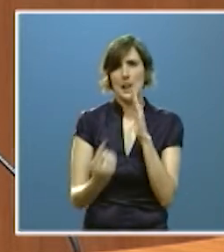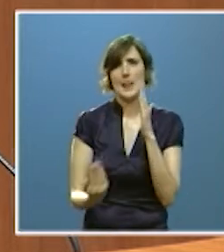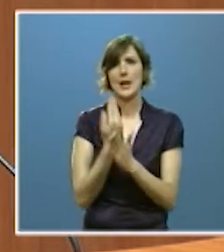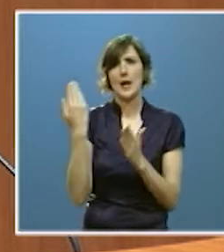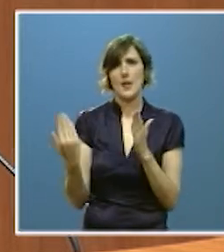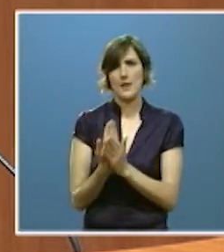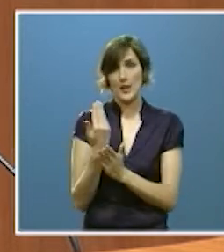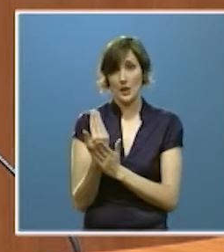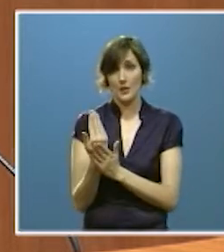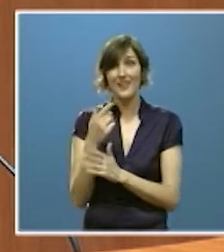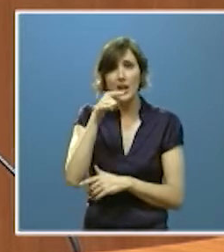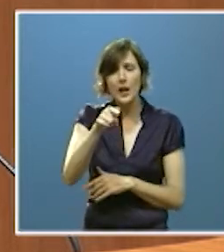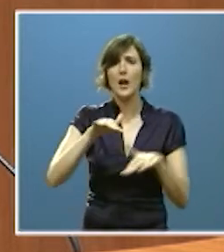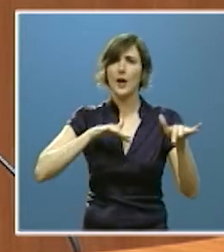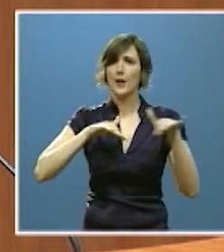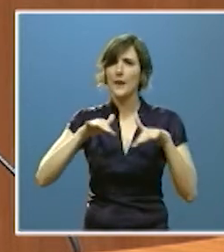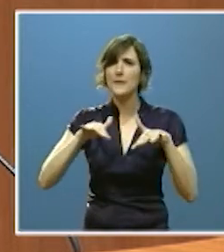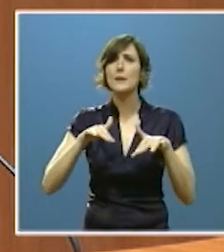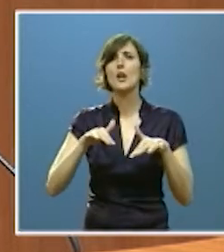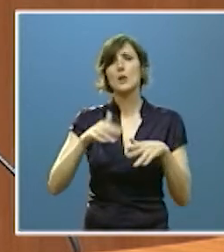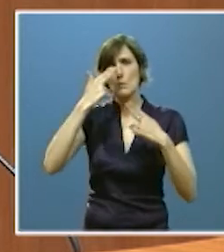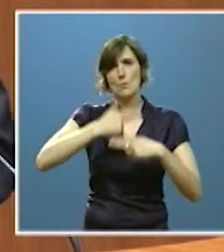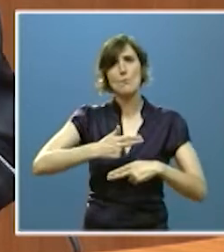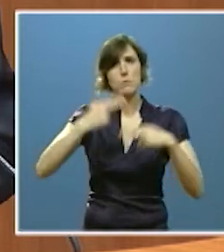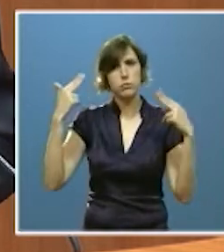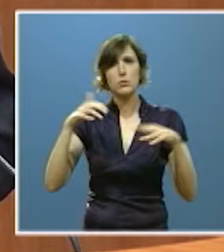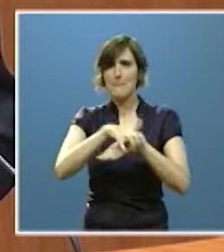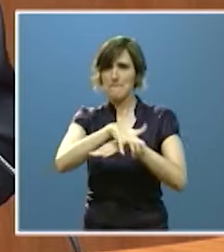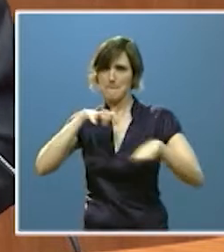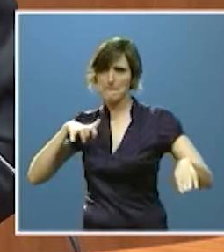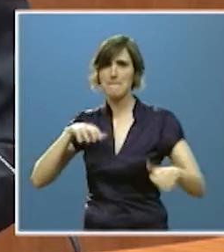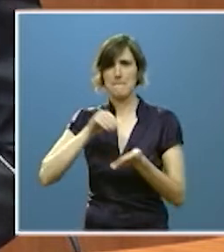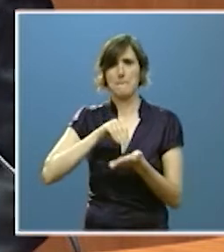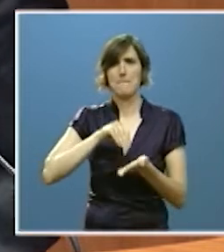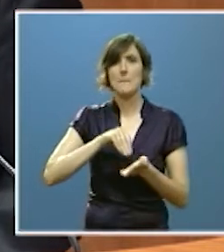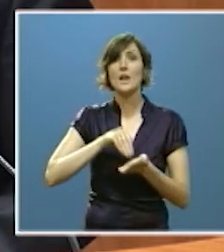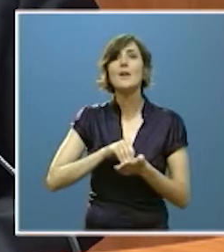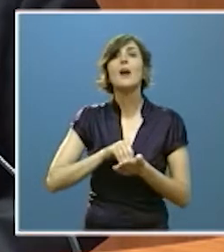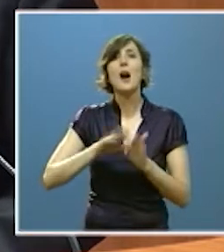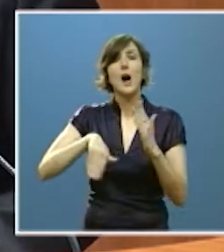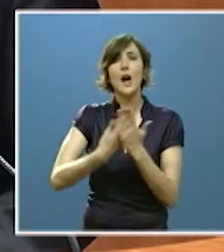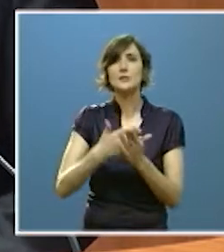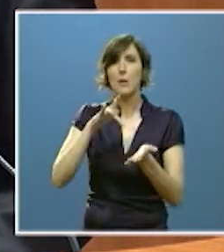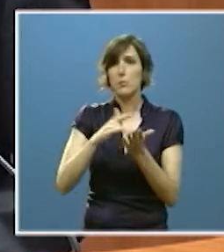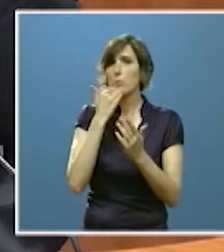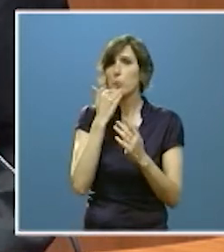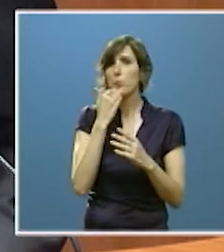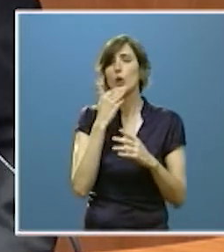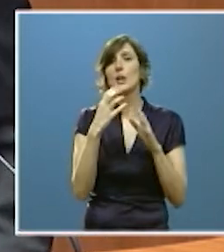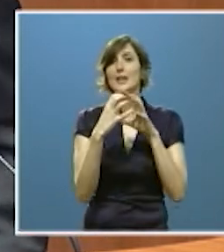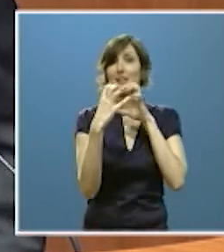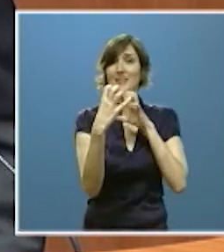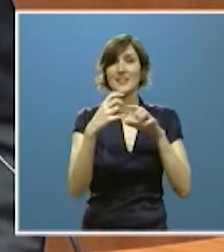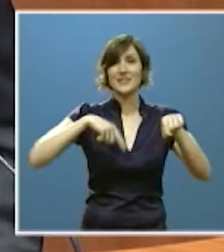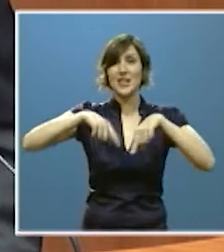actividad es pública en una abrumadora mayoría hasta el punto de que descontando el transporte sanitario el